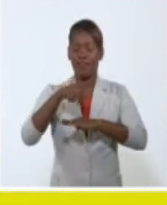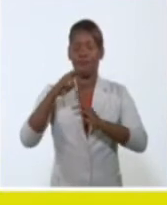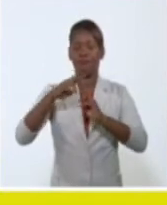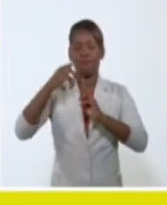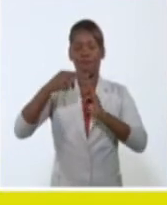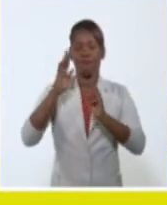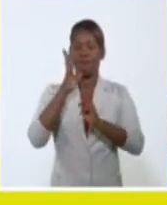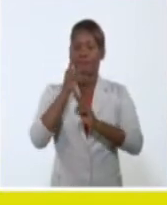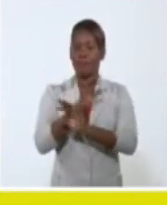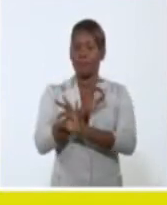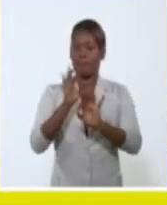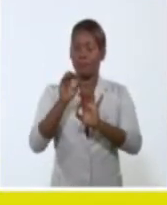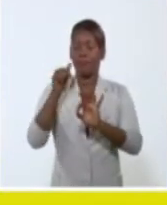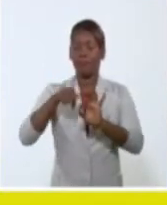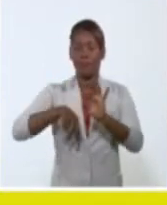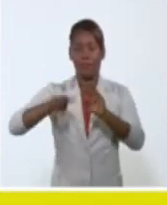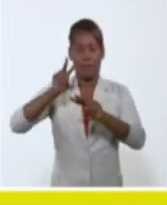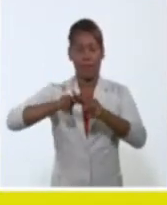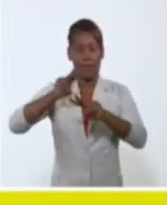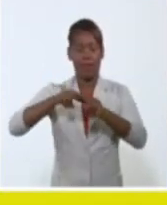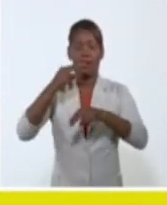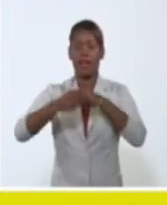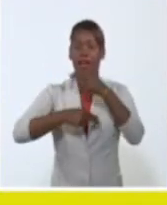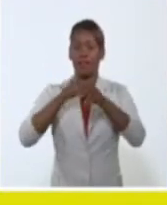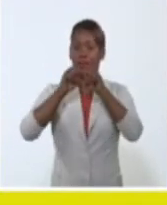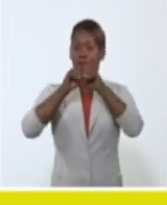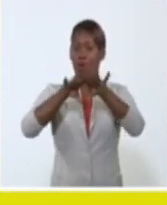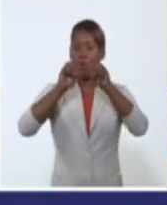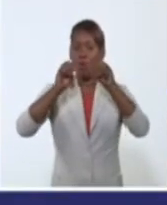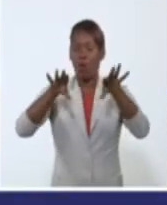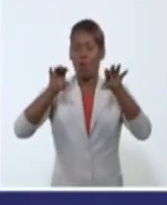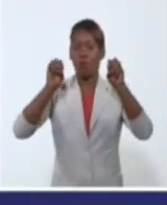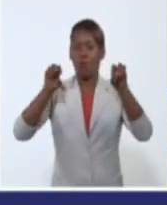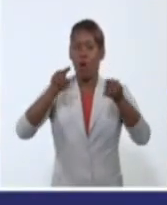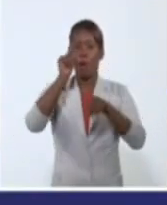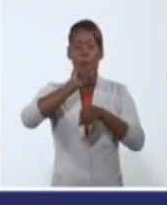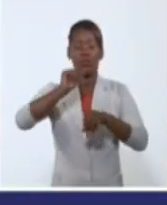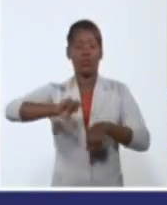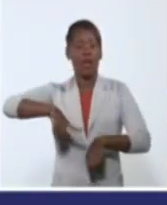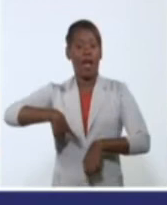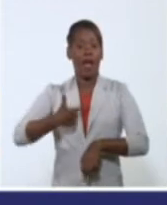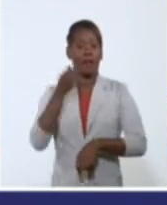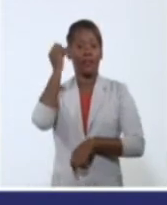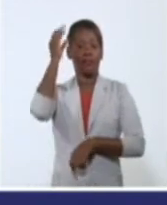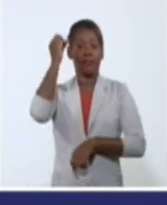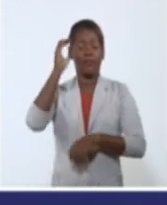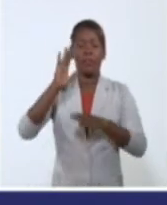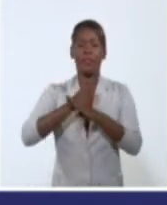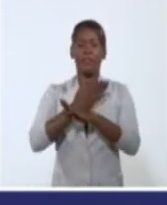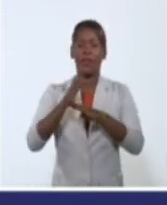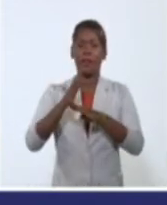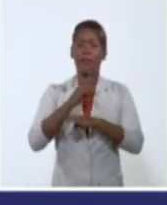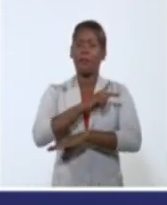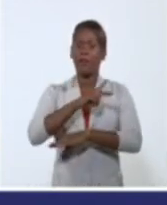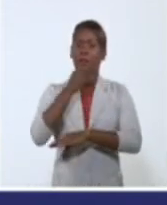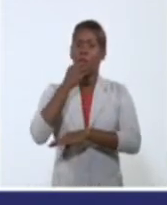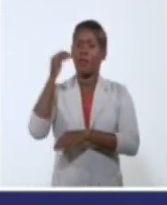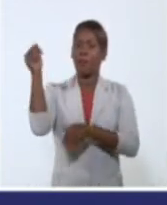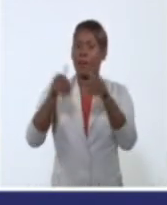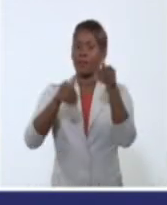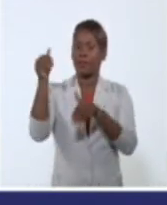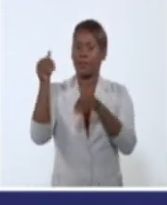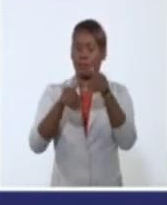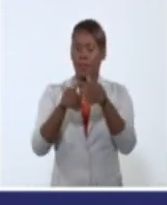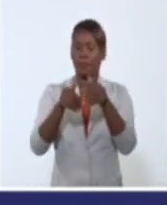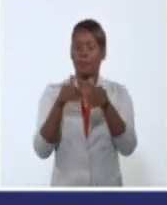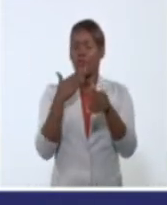contemporáneas en la isla y propone iniciar esta muestra colectiva de creadores procedentes de 12 países. La exhibición tendrá por